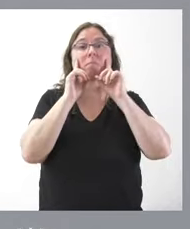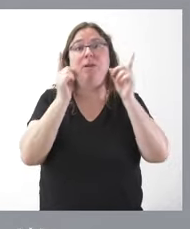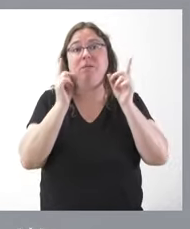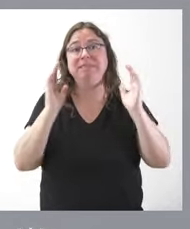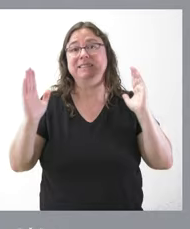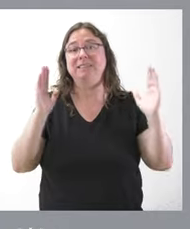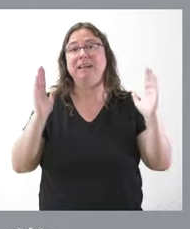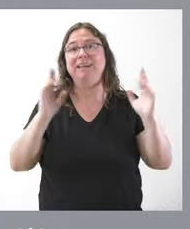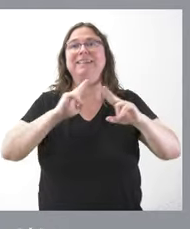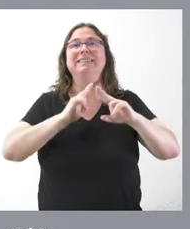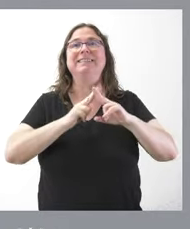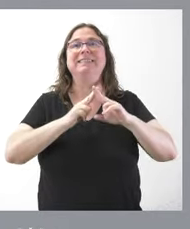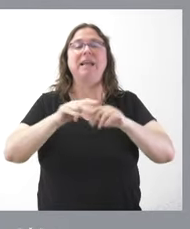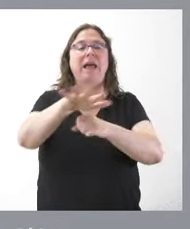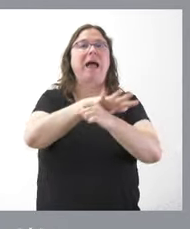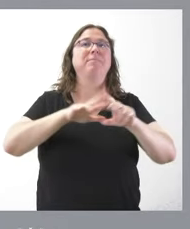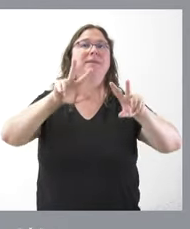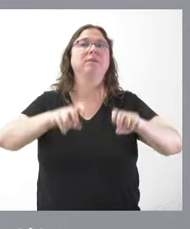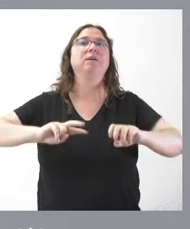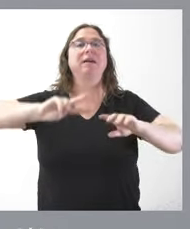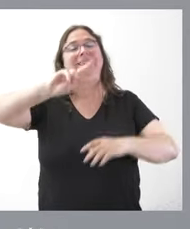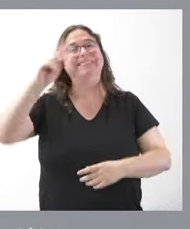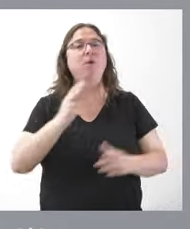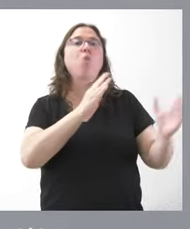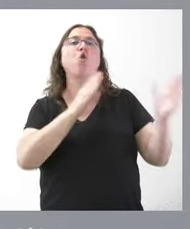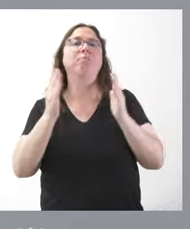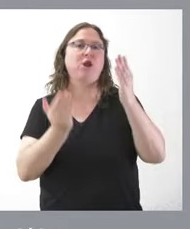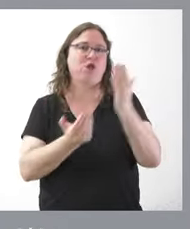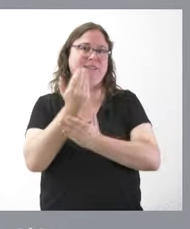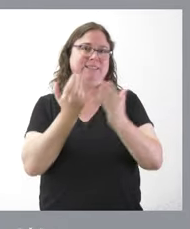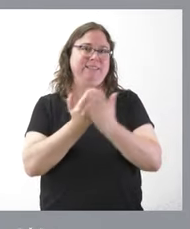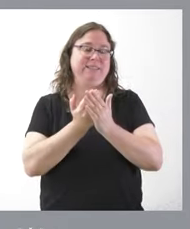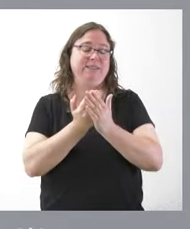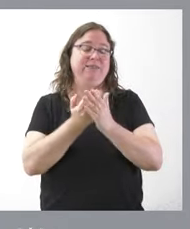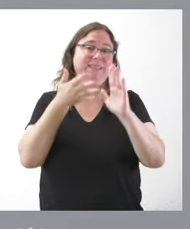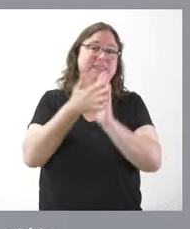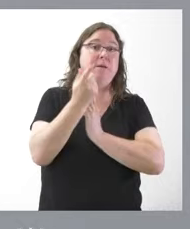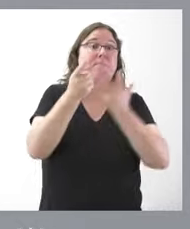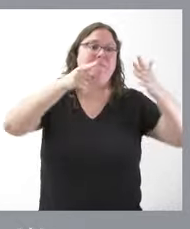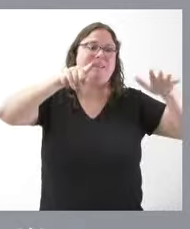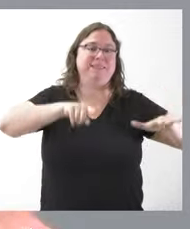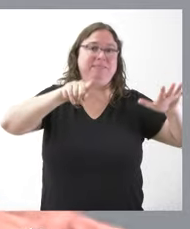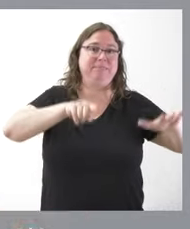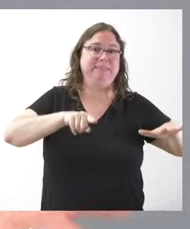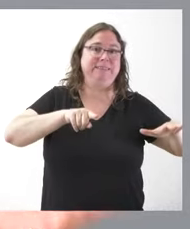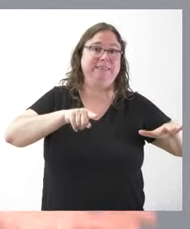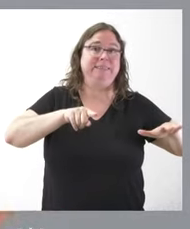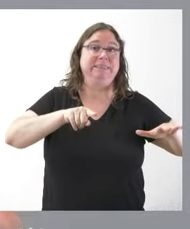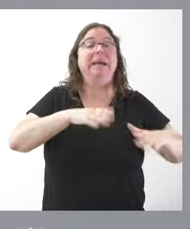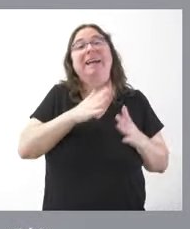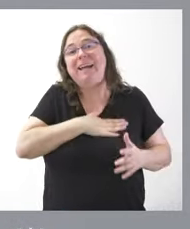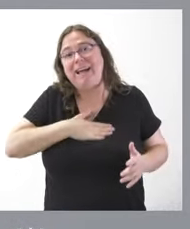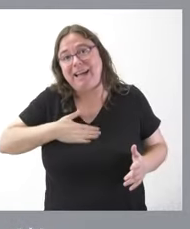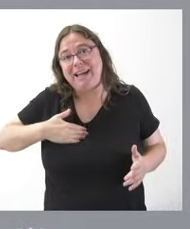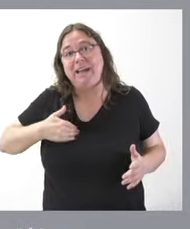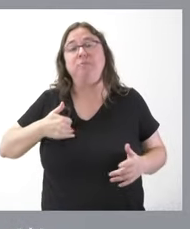en lo que se denomina el ámbito parlamentario el segundo periodo de sesiones, es decir, en el primer semestre del año, y, por tanto, sería este nuestro deseo, que